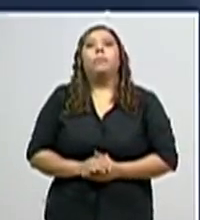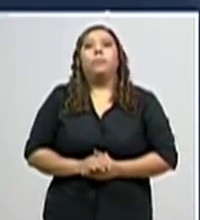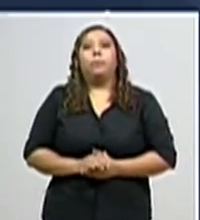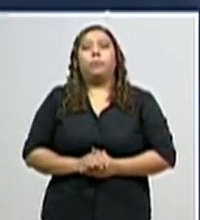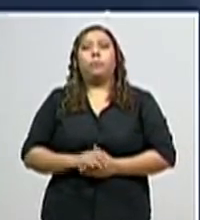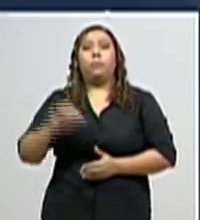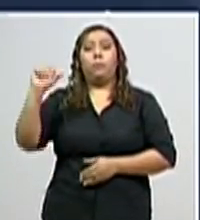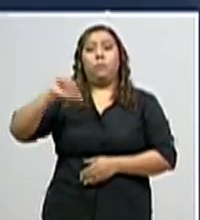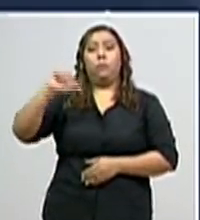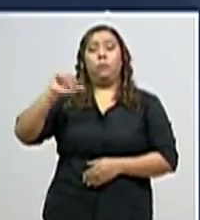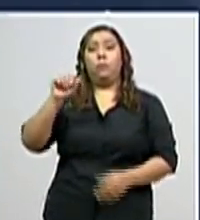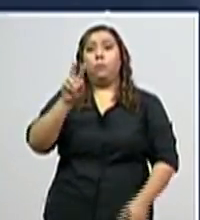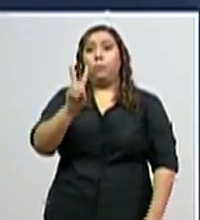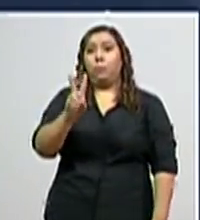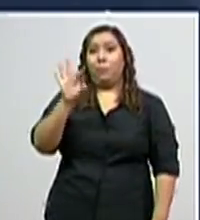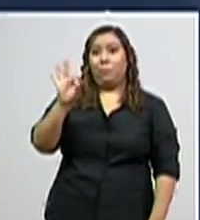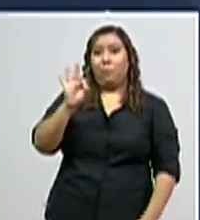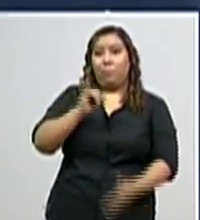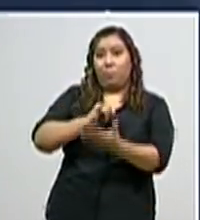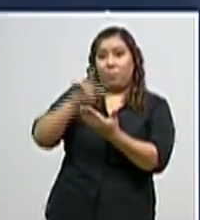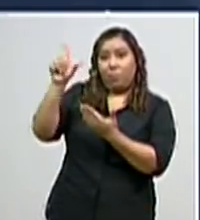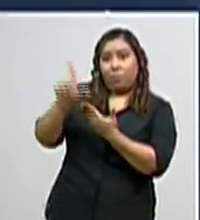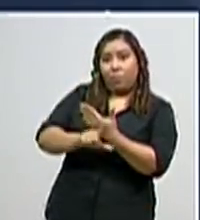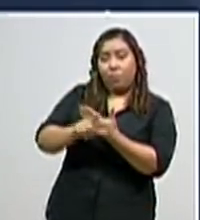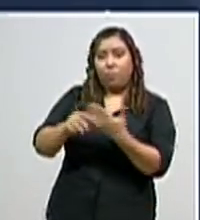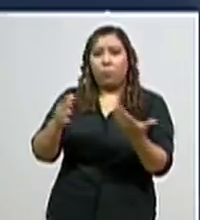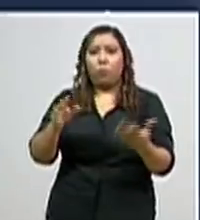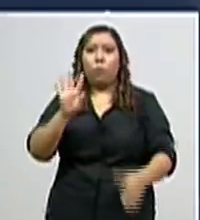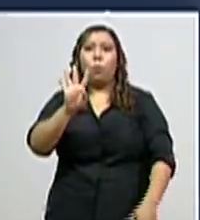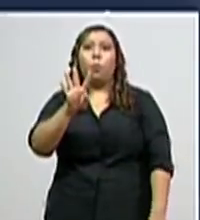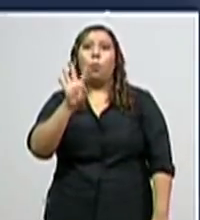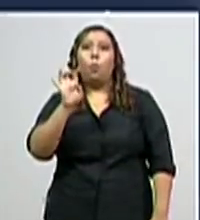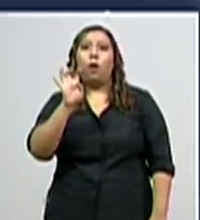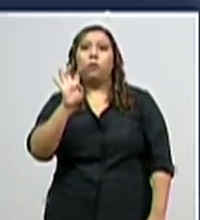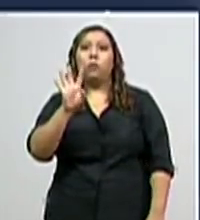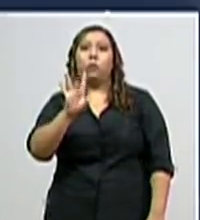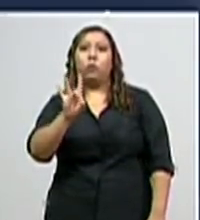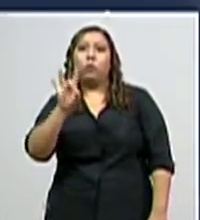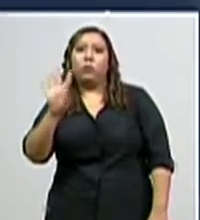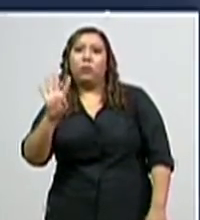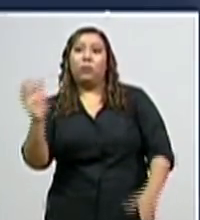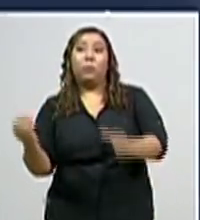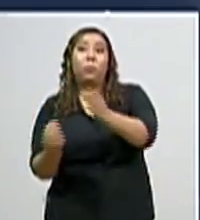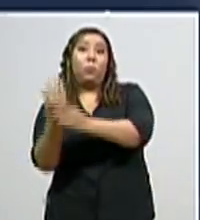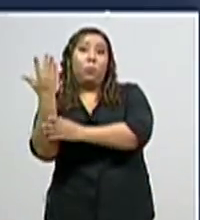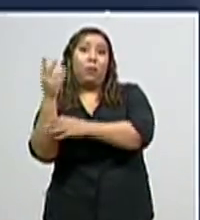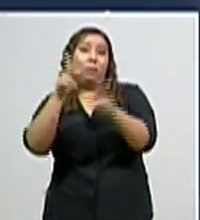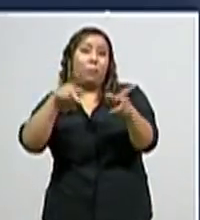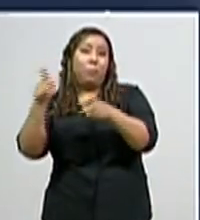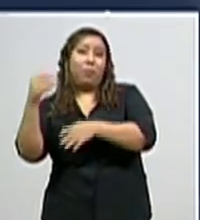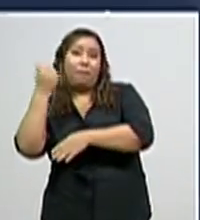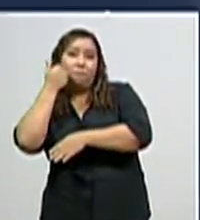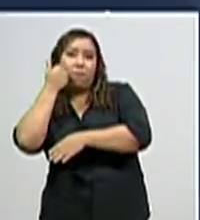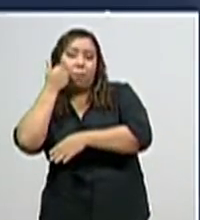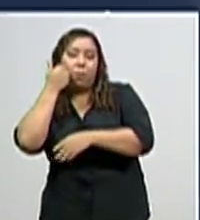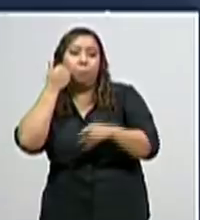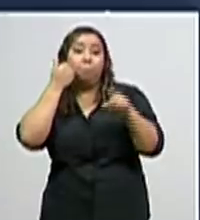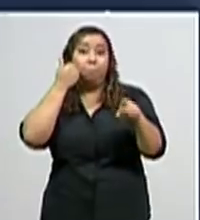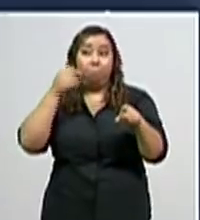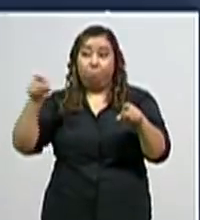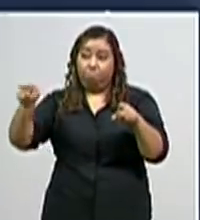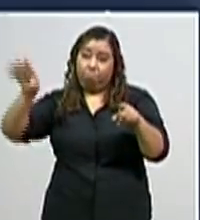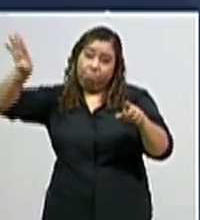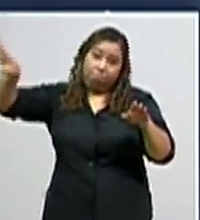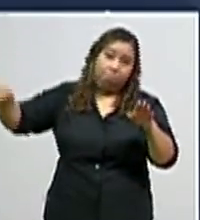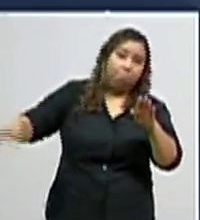Hoy, 29 de julio del 2020, tenemos 484 nuevos casos, lo que suman durante toda